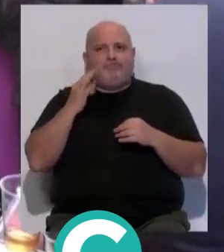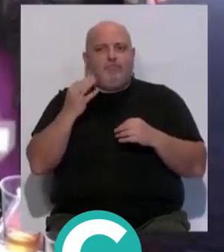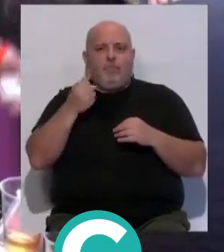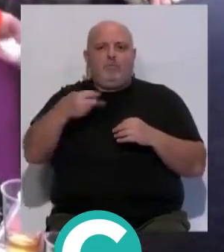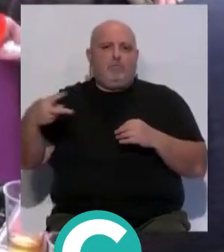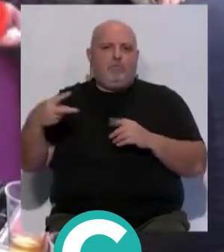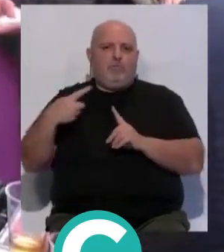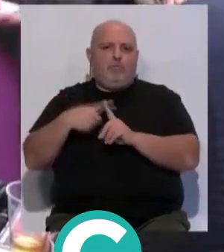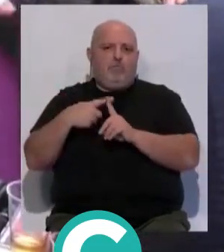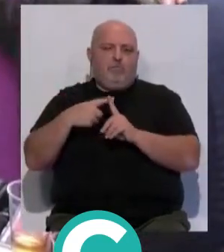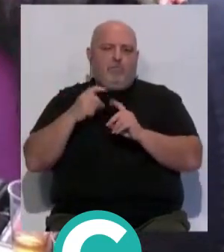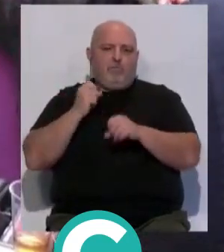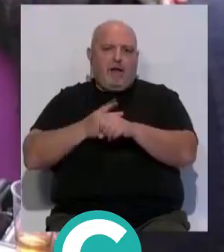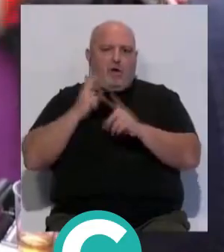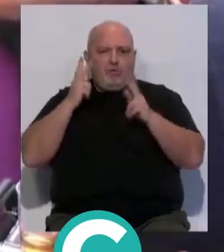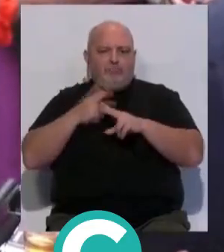buenos resultados hosteleros.